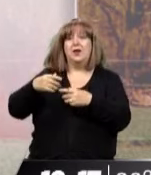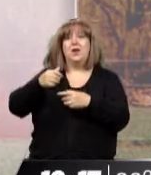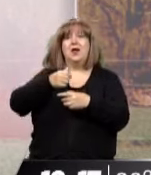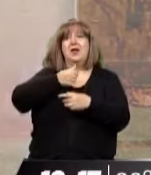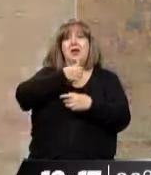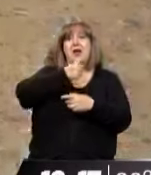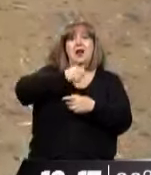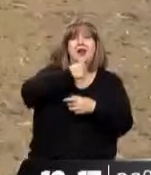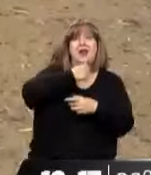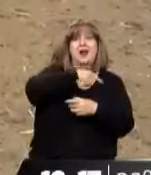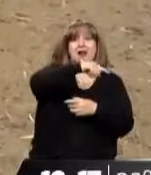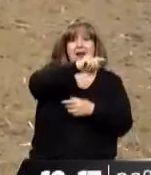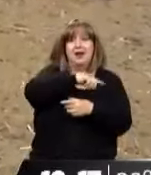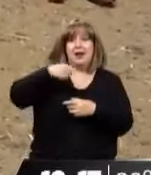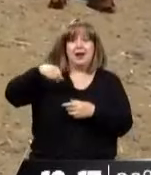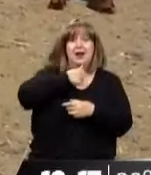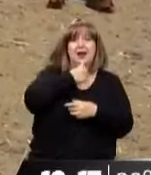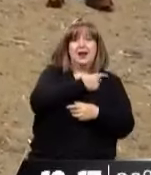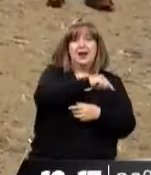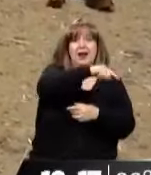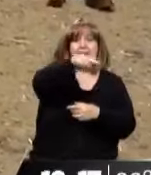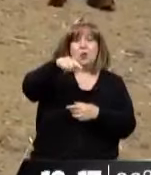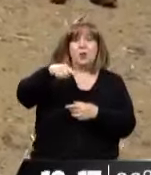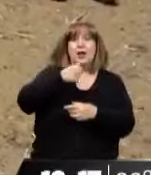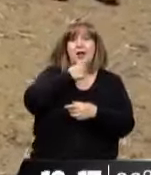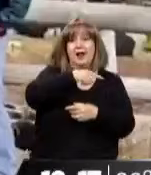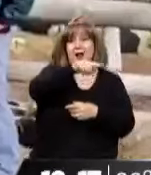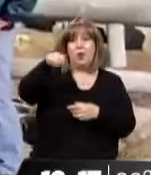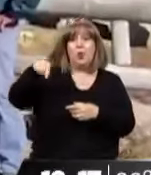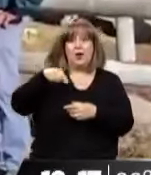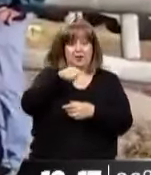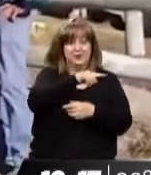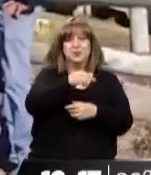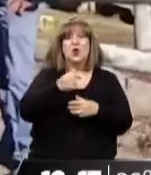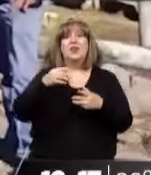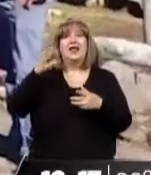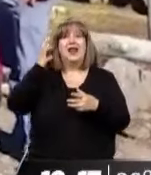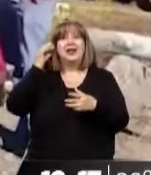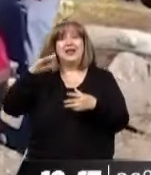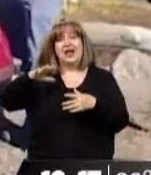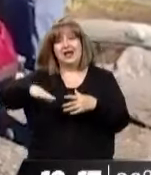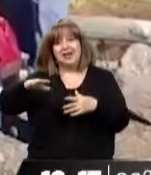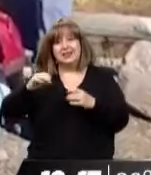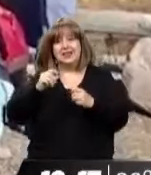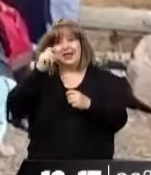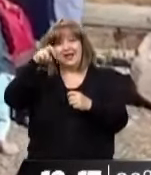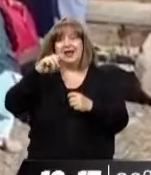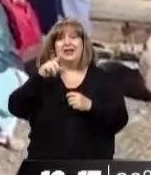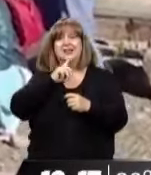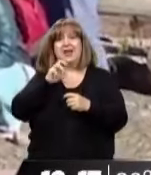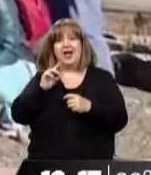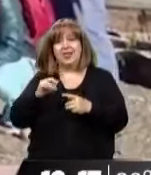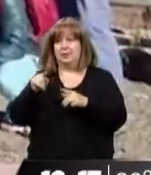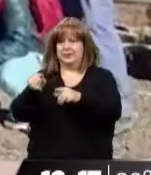Encantada, cuántas personas llegan a conocer ese lugar. Exacto. Y también hay algunos puestos ganaderos y hay potencial económico